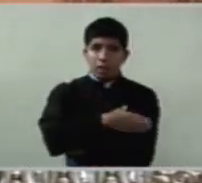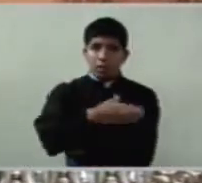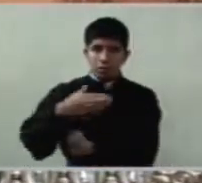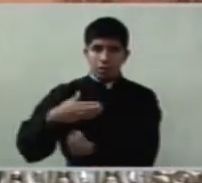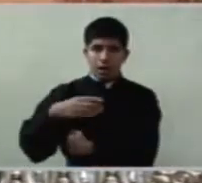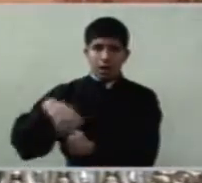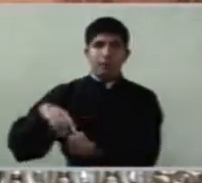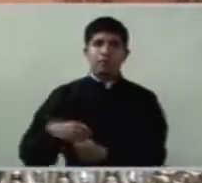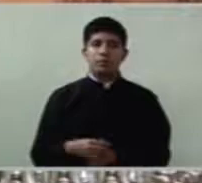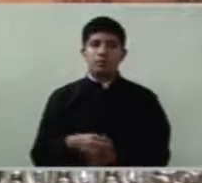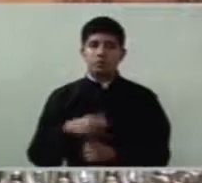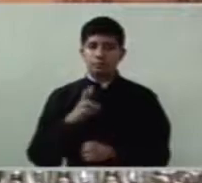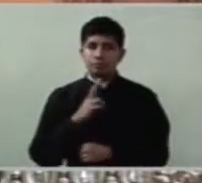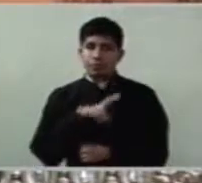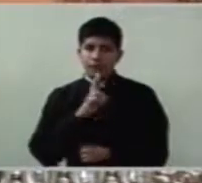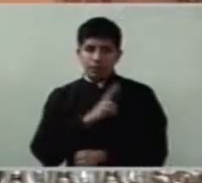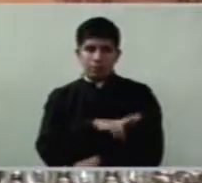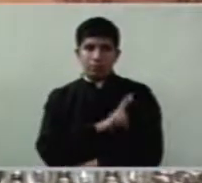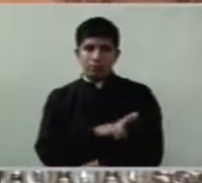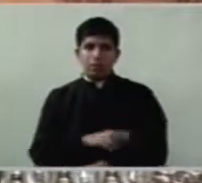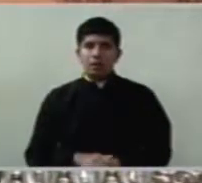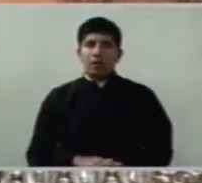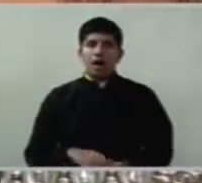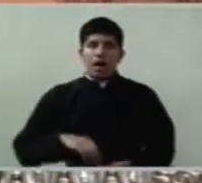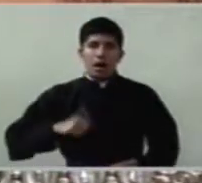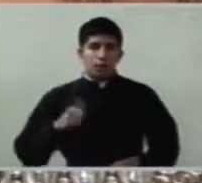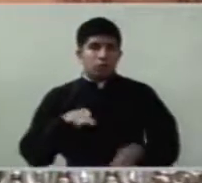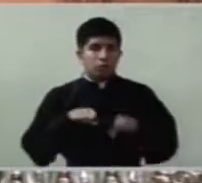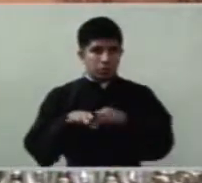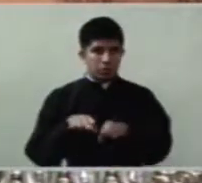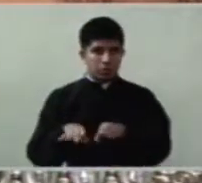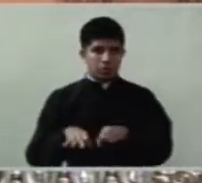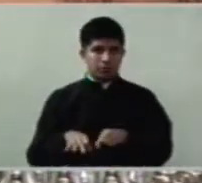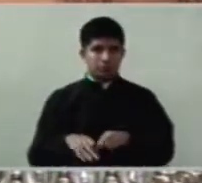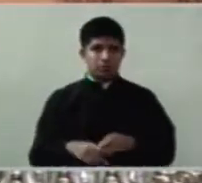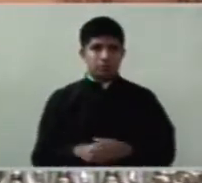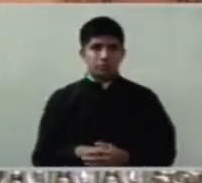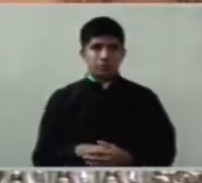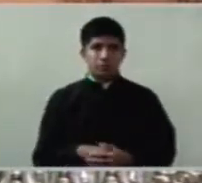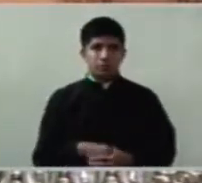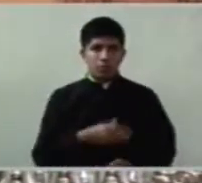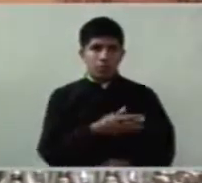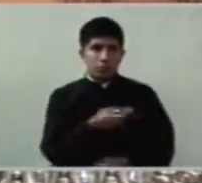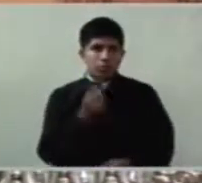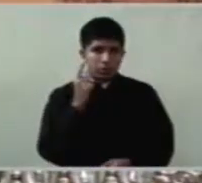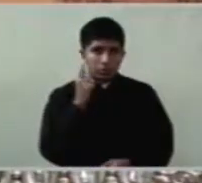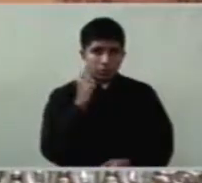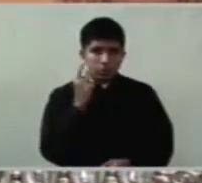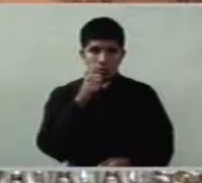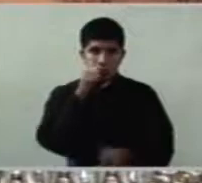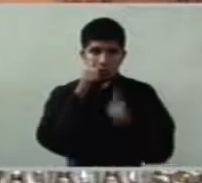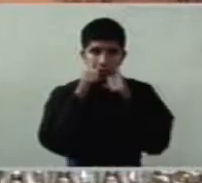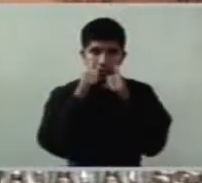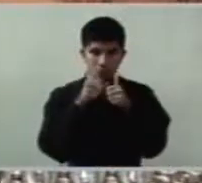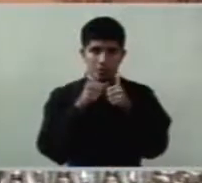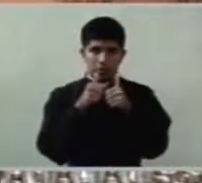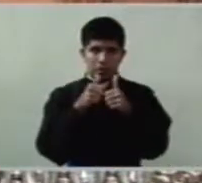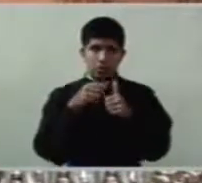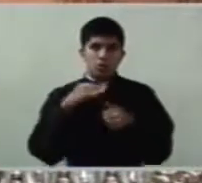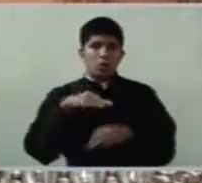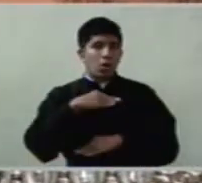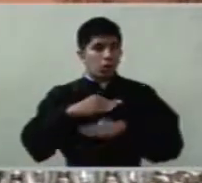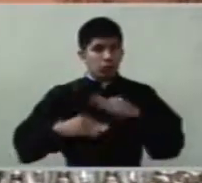a unos trabajadores. Ustedes oyeron todo lo que ocurre,